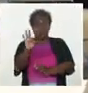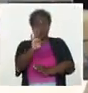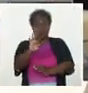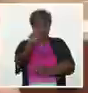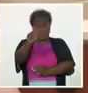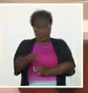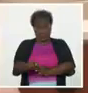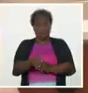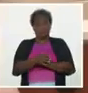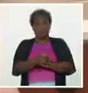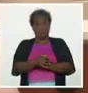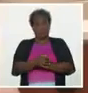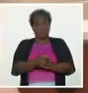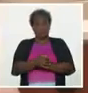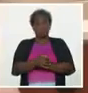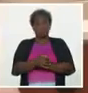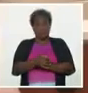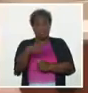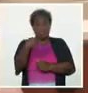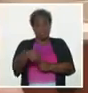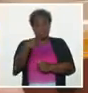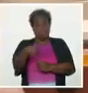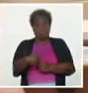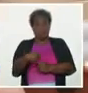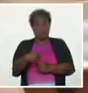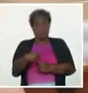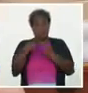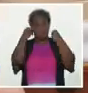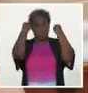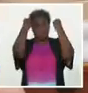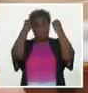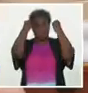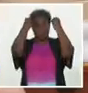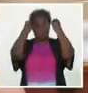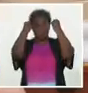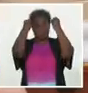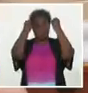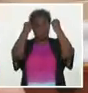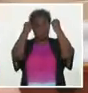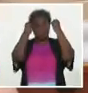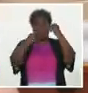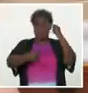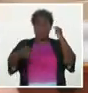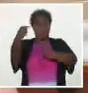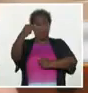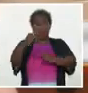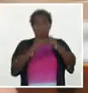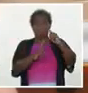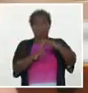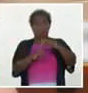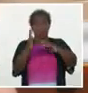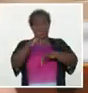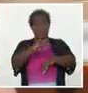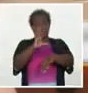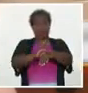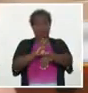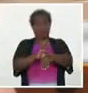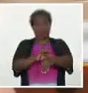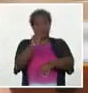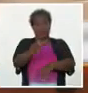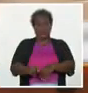enfermos. Hay que seguir pensando que la primera tarea es lograr que no se nos enfermen las personas.